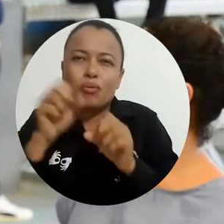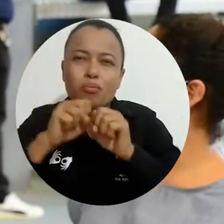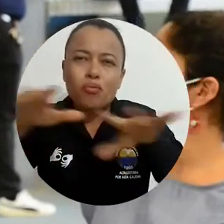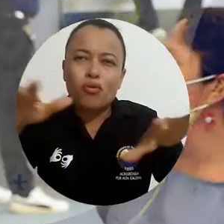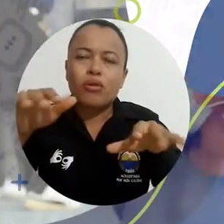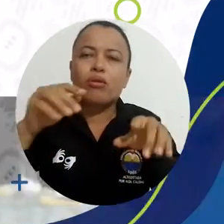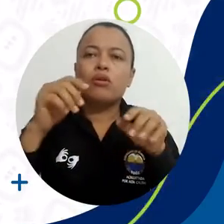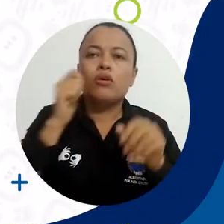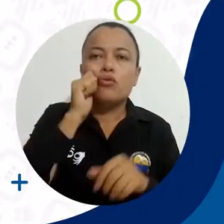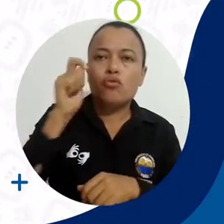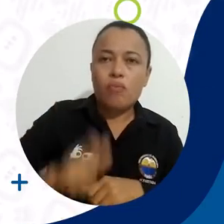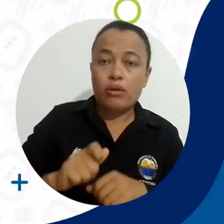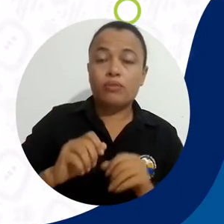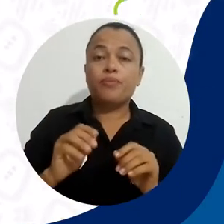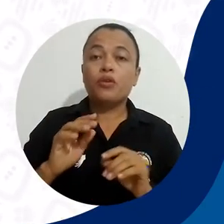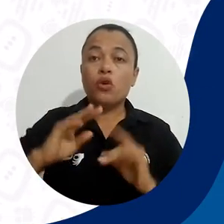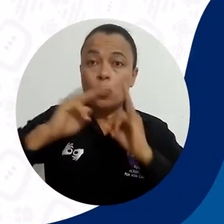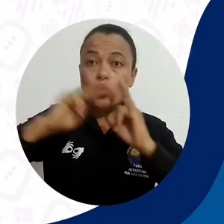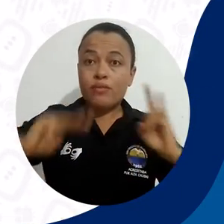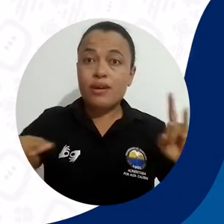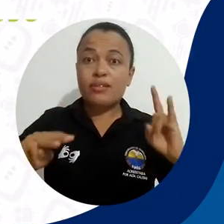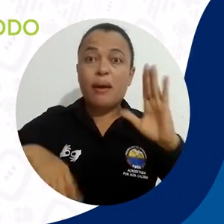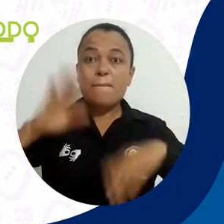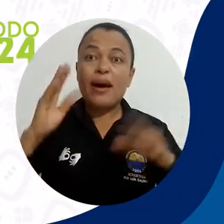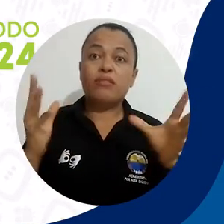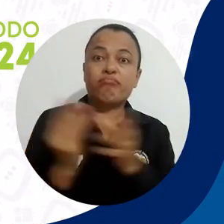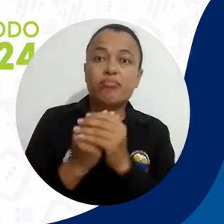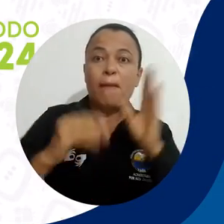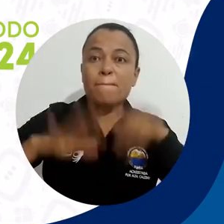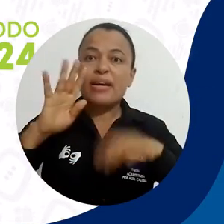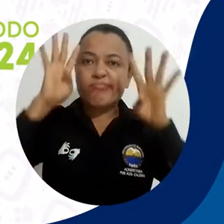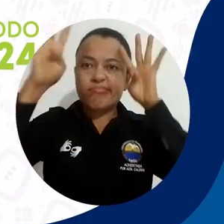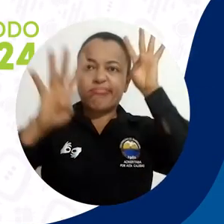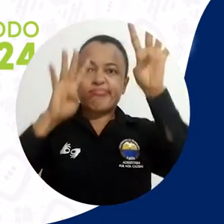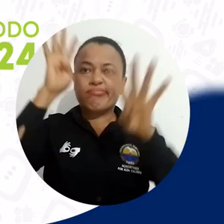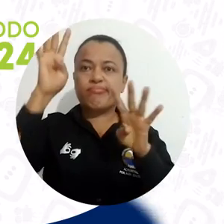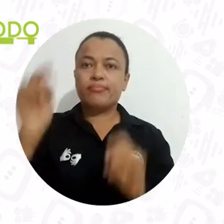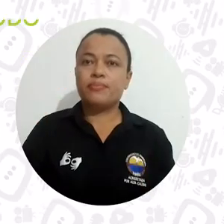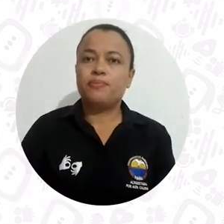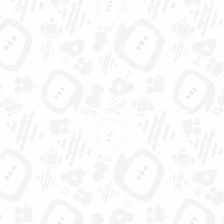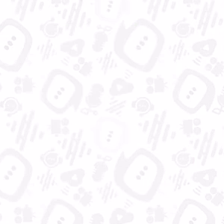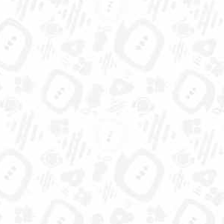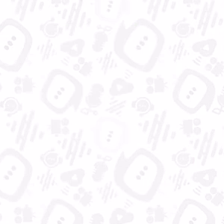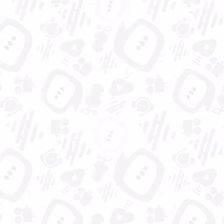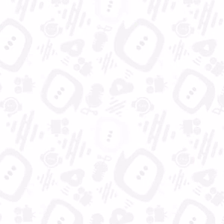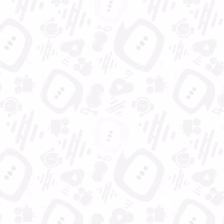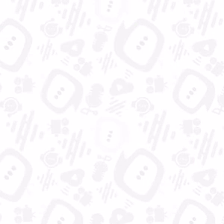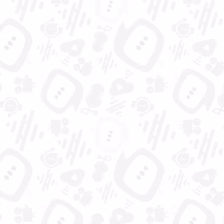domiciliarios y humanos. Universidad del Magdalena, aún más influyente e innovadora.